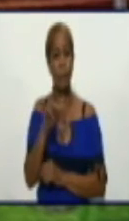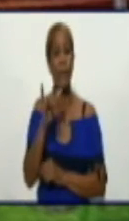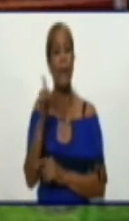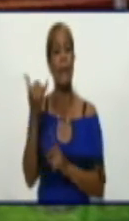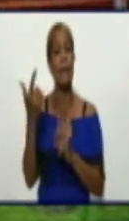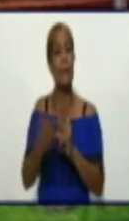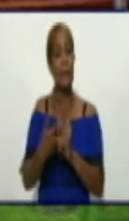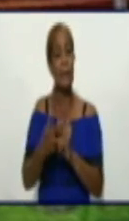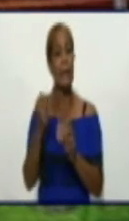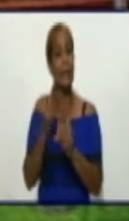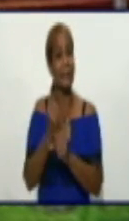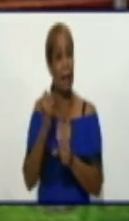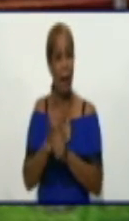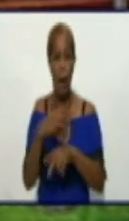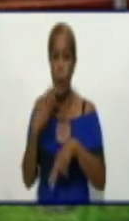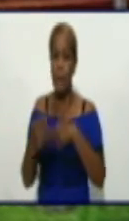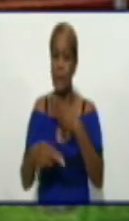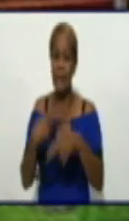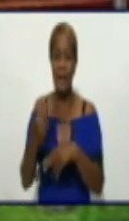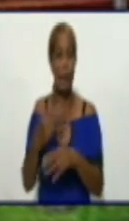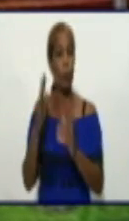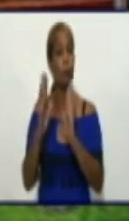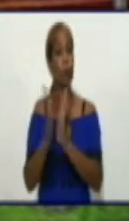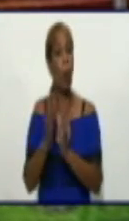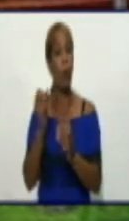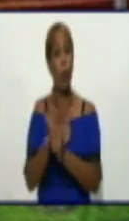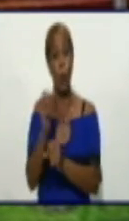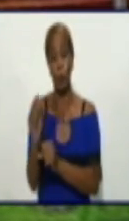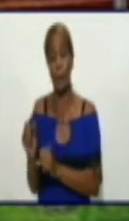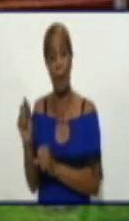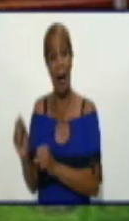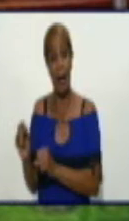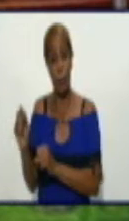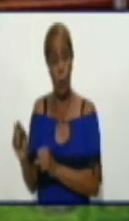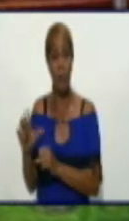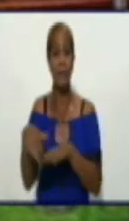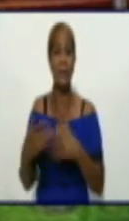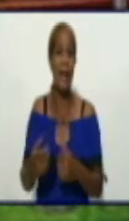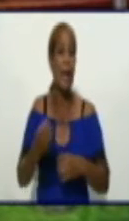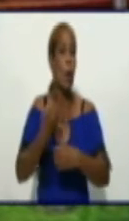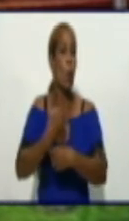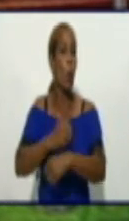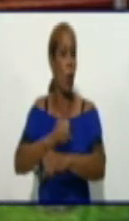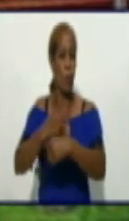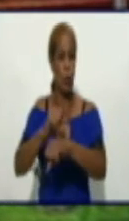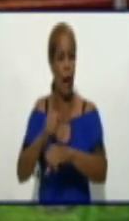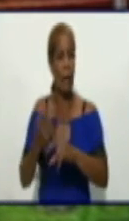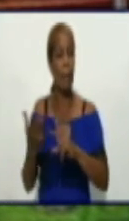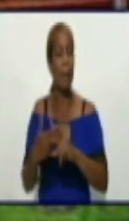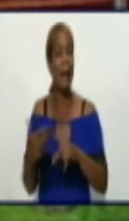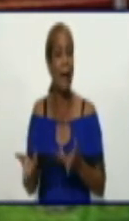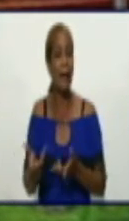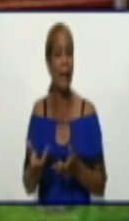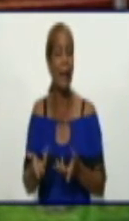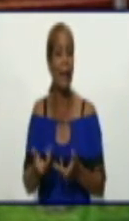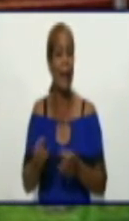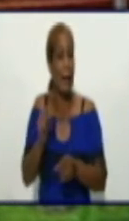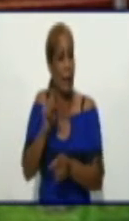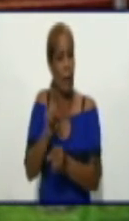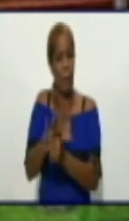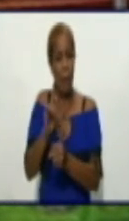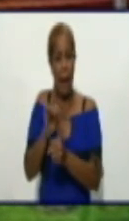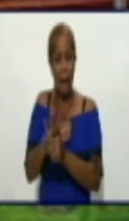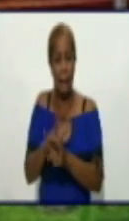trabajadores de comunales para que las jardinerías, para que el parque, para que toda la